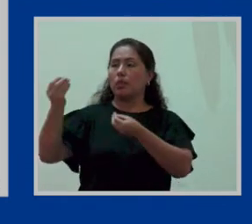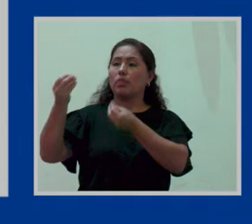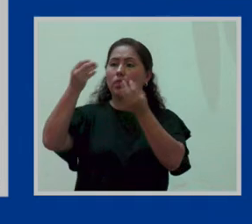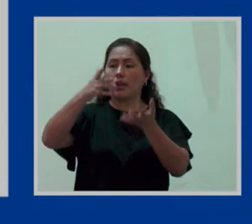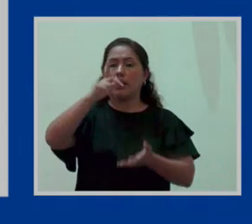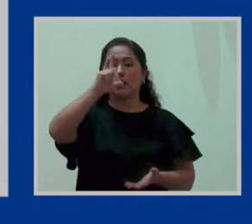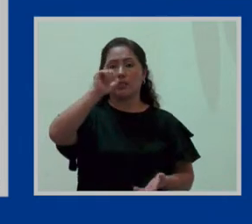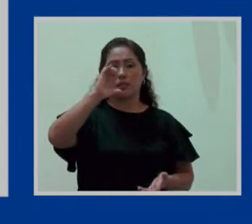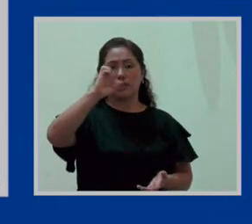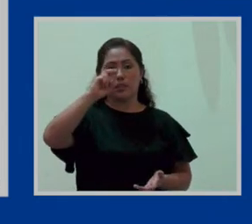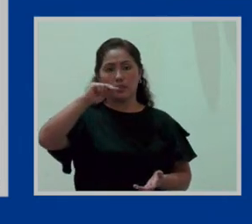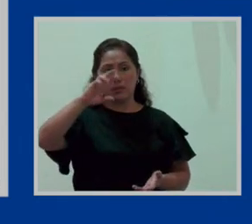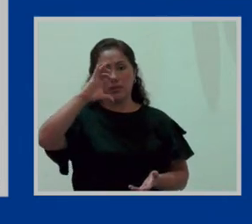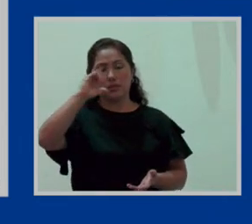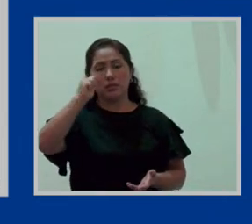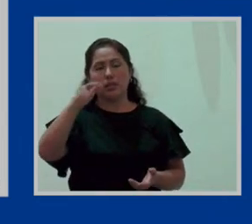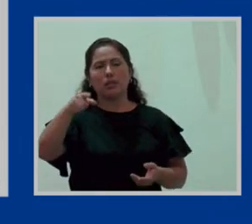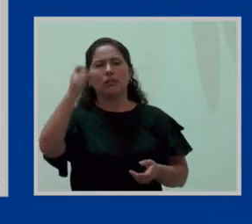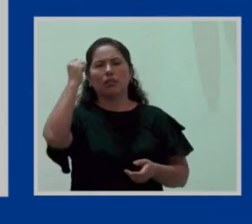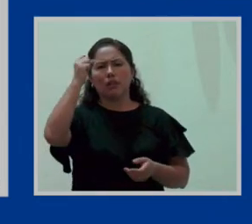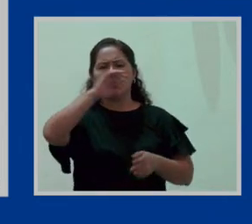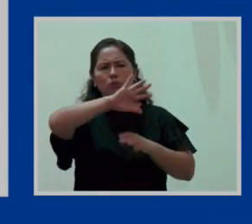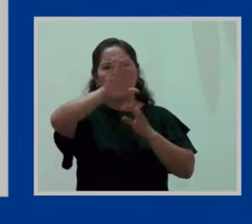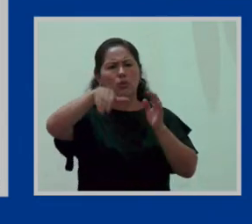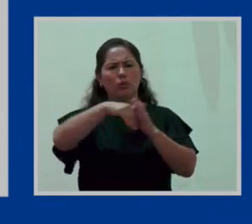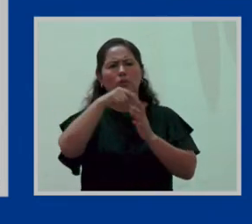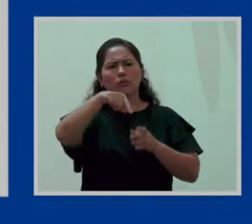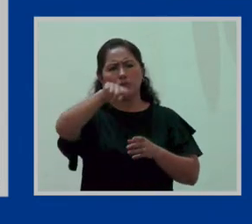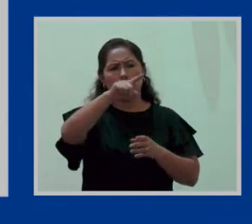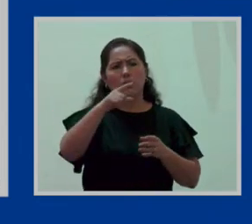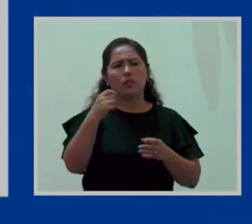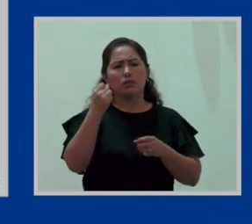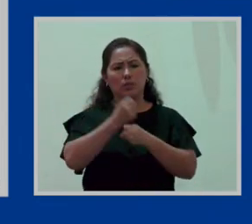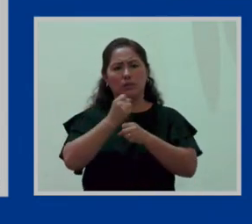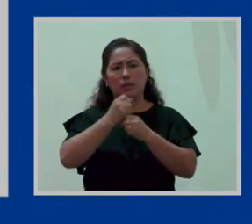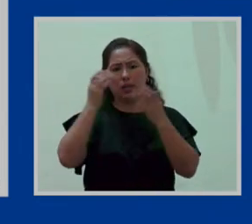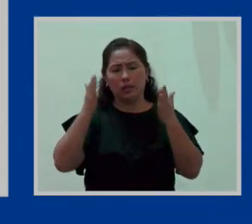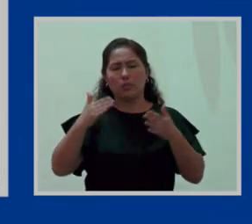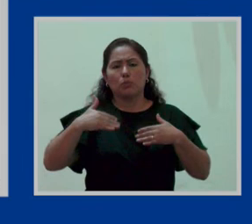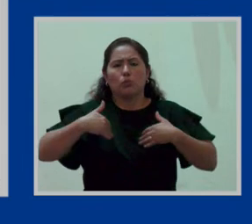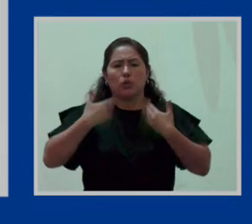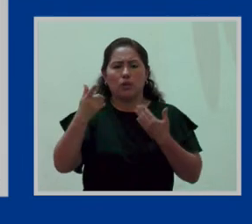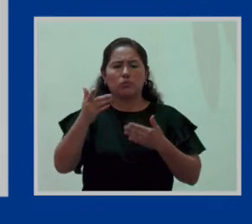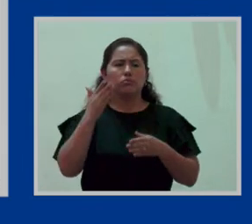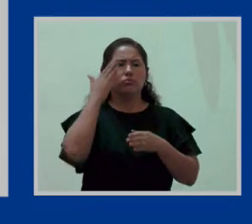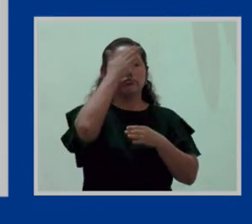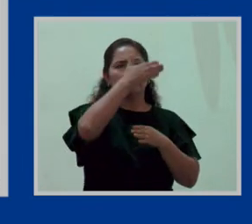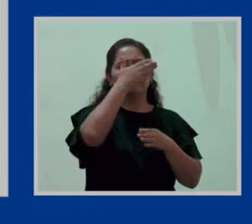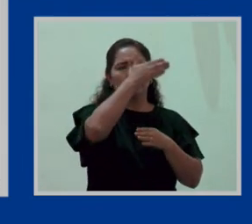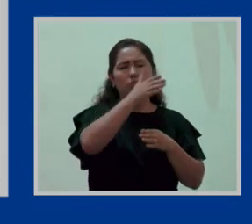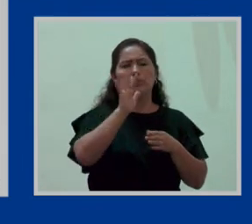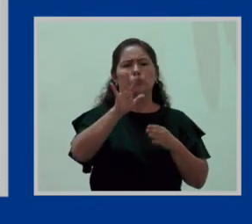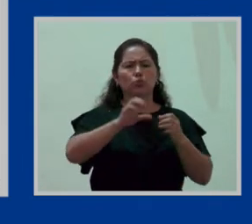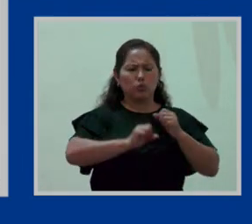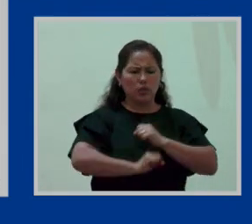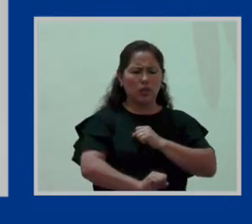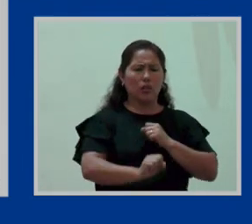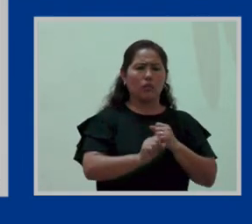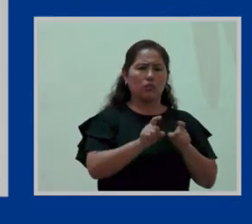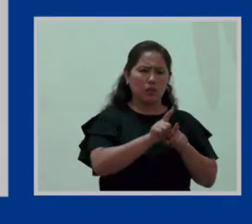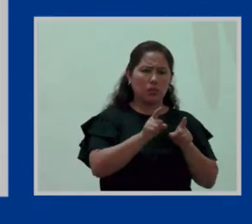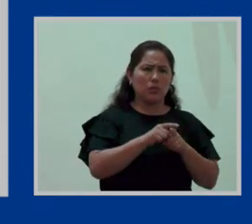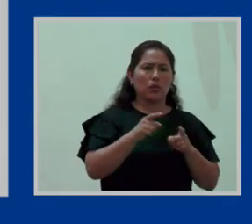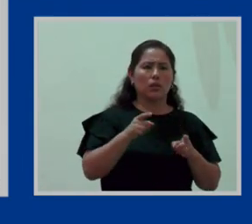transversales. Este es un derecho que tiene todo trabajador para poder asistir, no solamente a su hijo, ¿no?